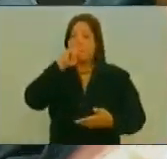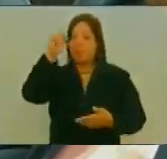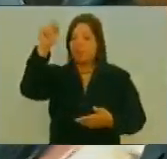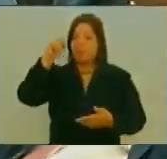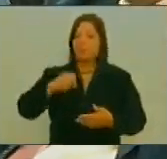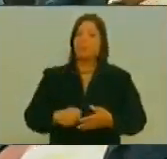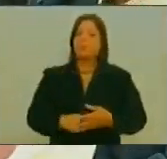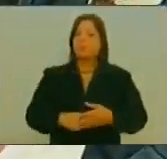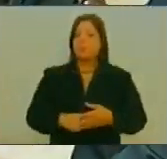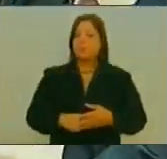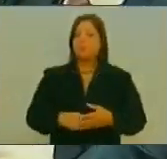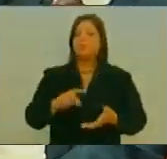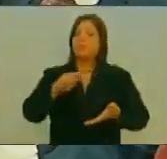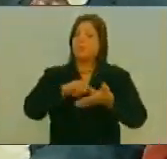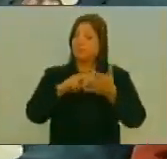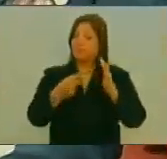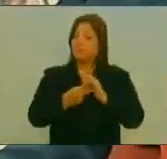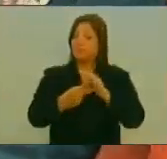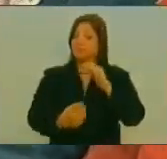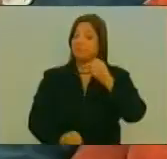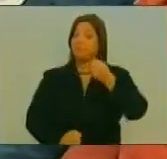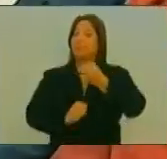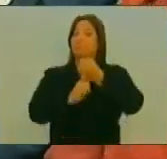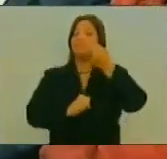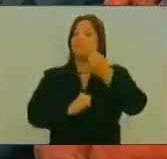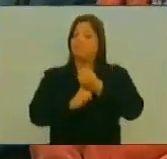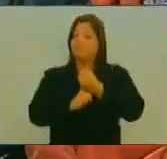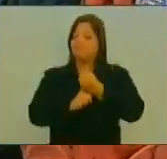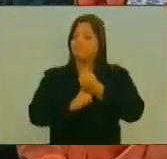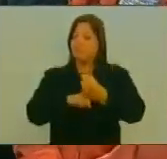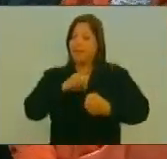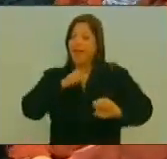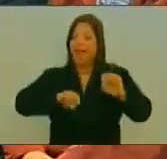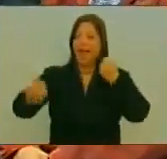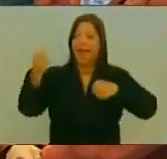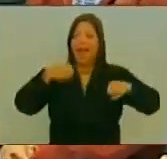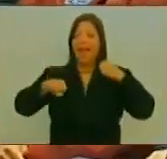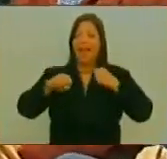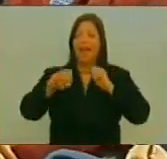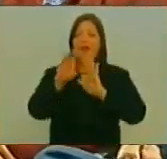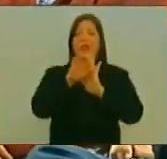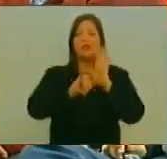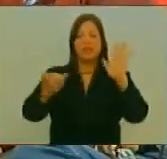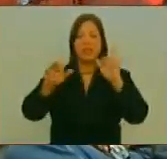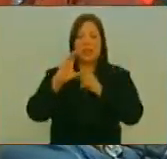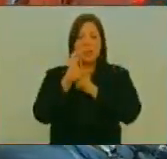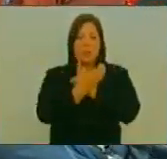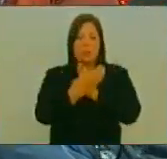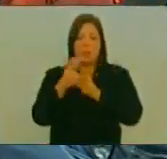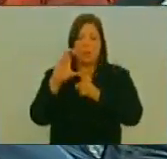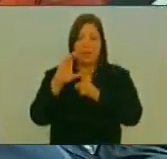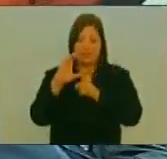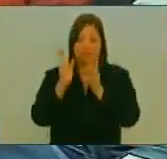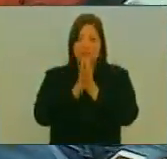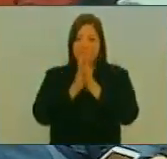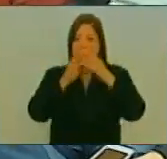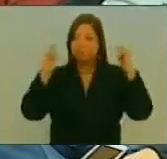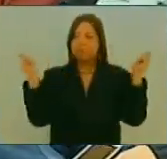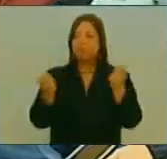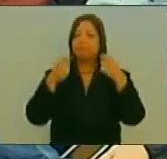Moros Razón Que Fundamenta La Activación De Esta Constituyente Cultural Para